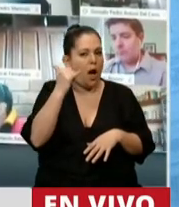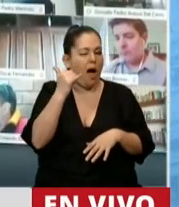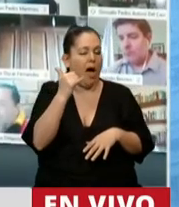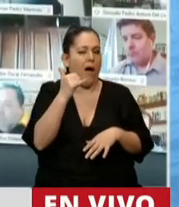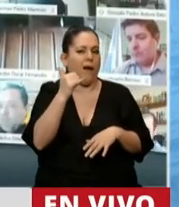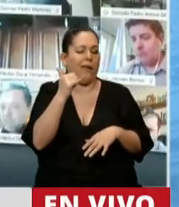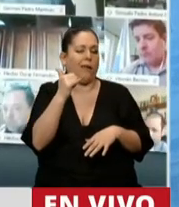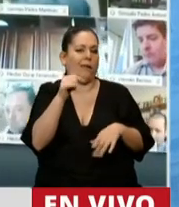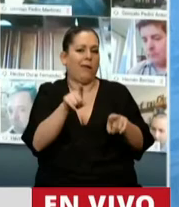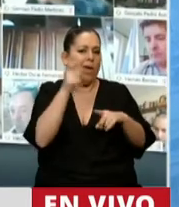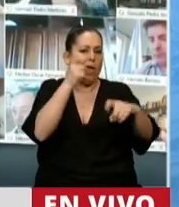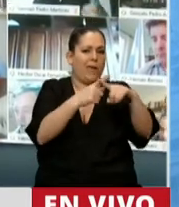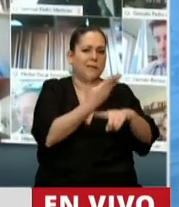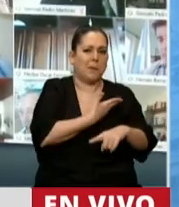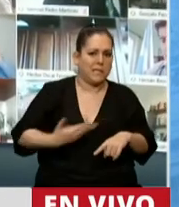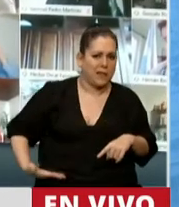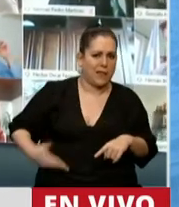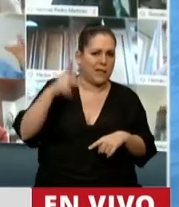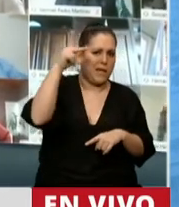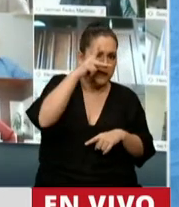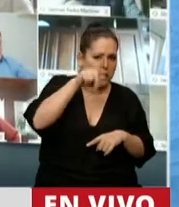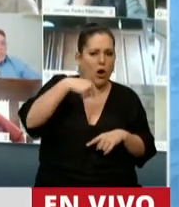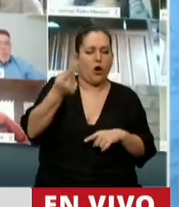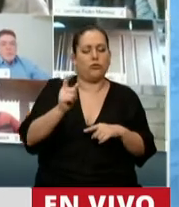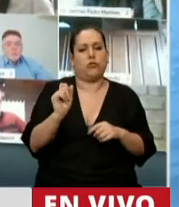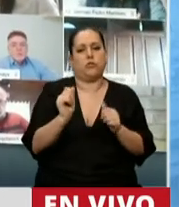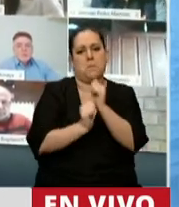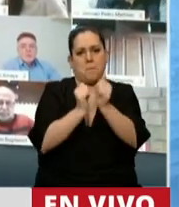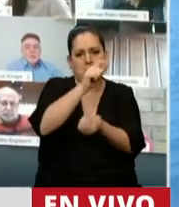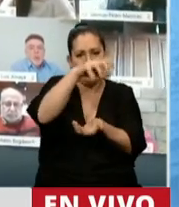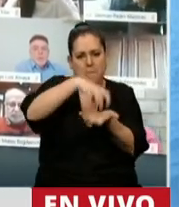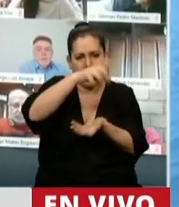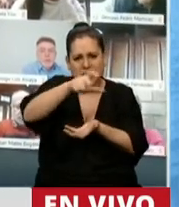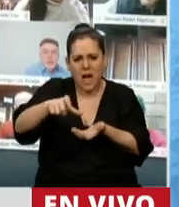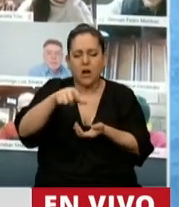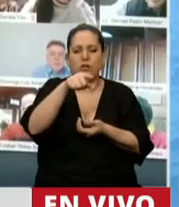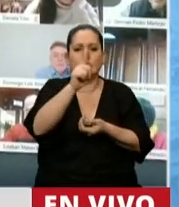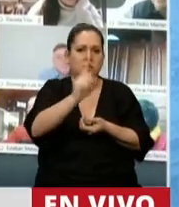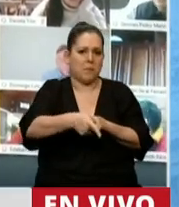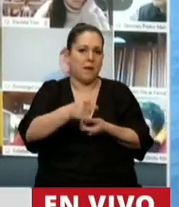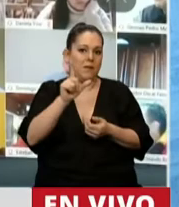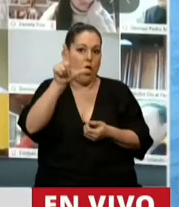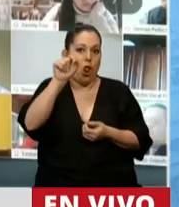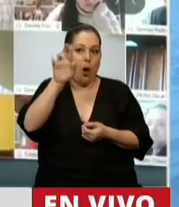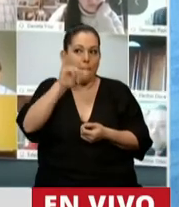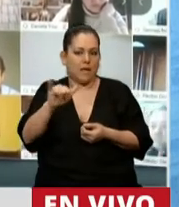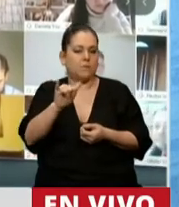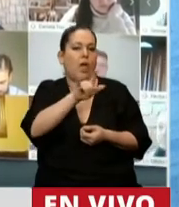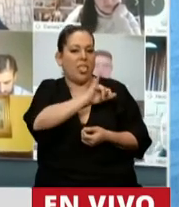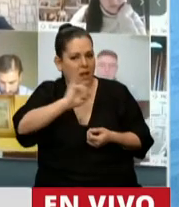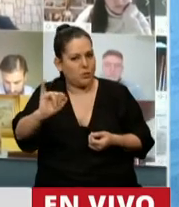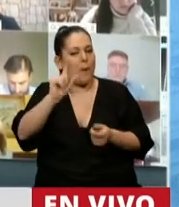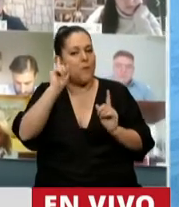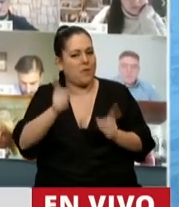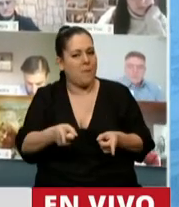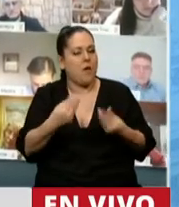expresidente y entre otros empresarios, al ex ministro de Planificación, a este empresario Cristóbal López por